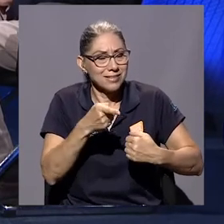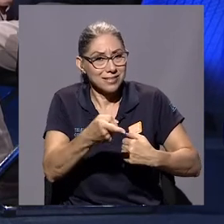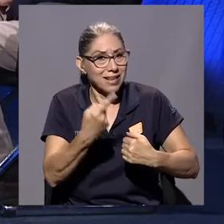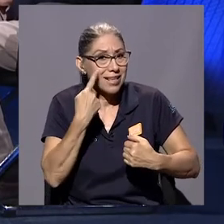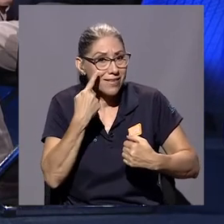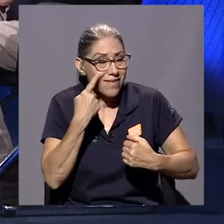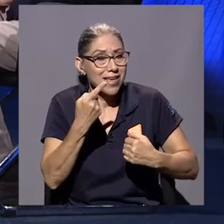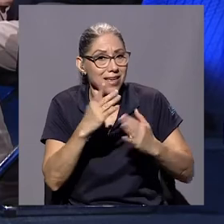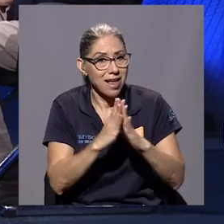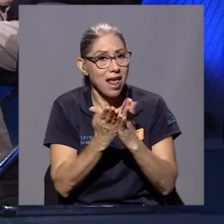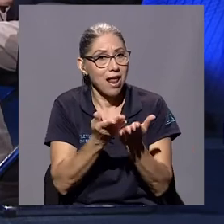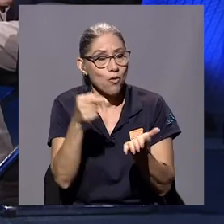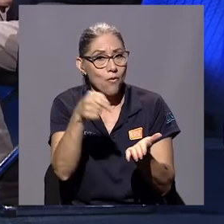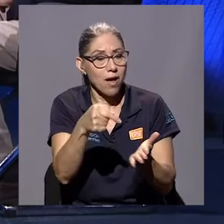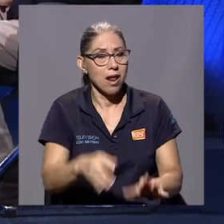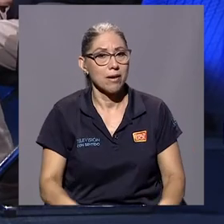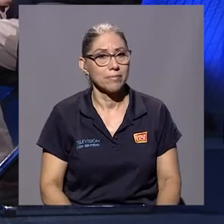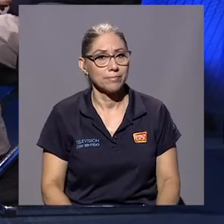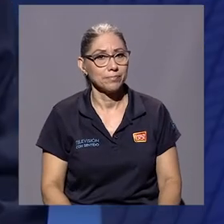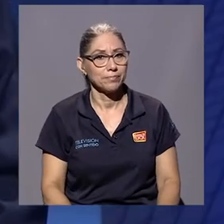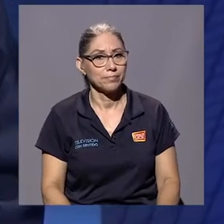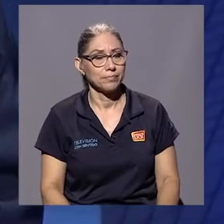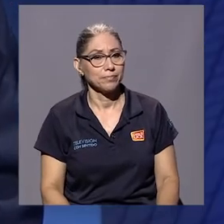estructura de la novela. Don Enrique.